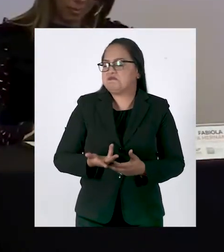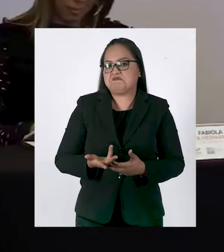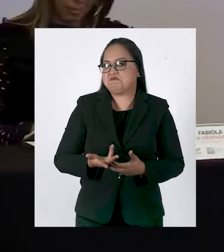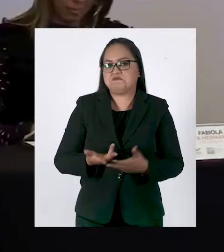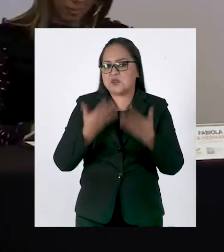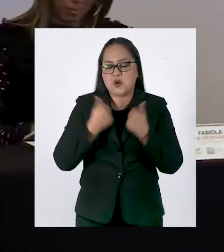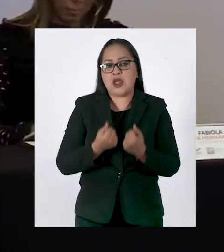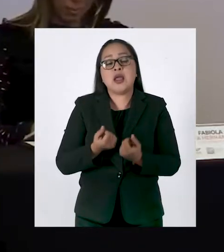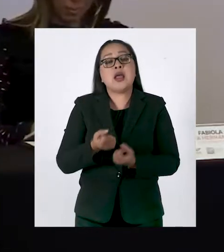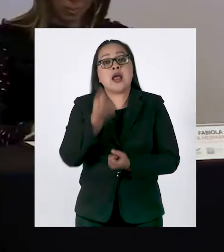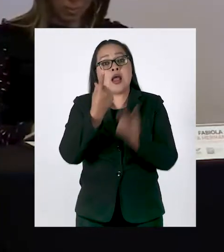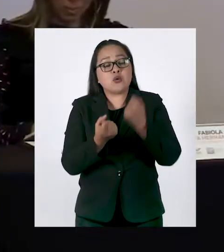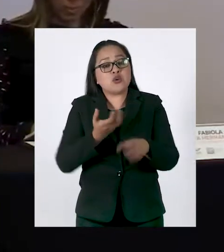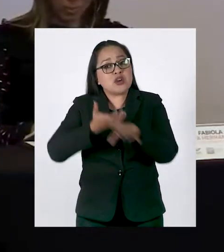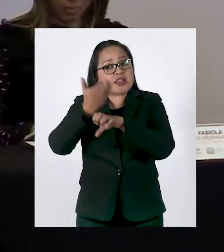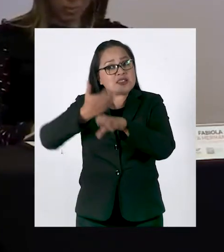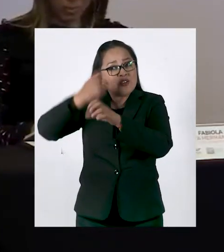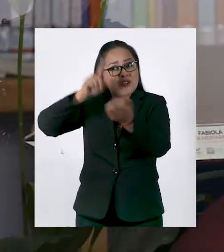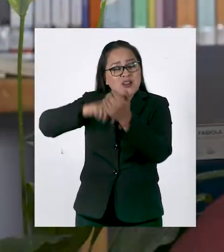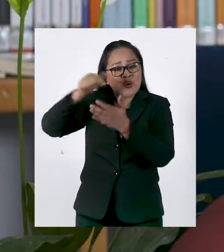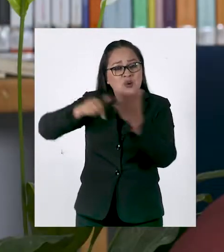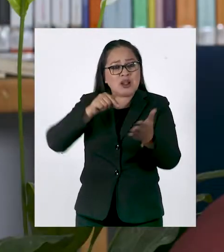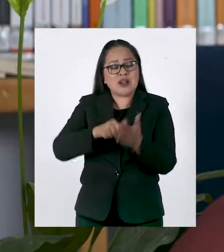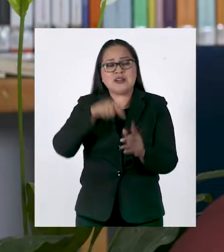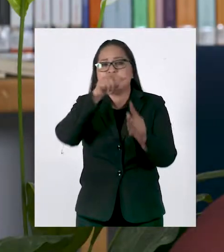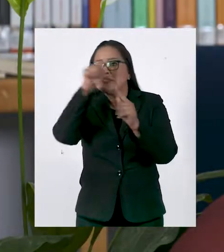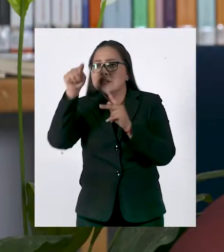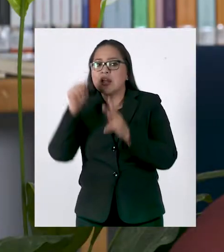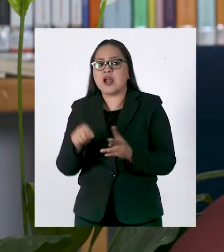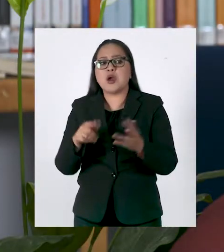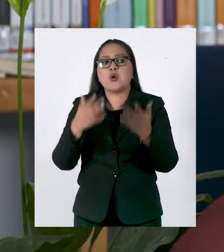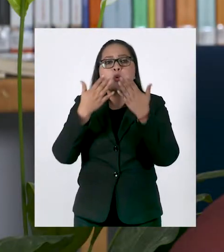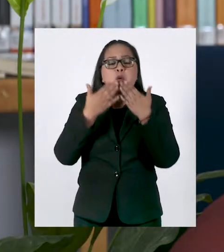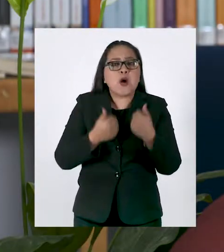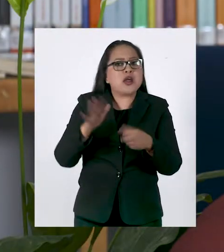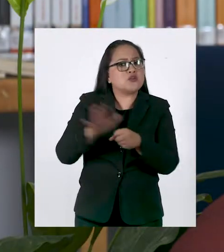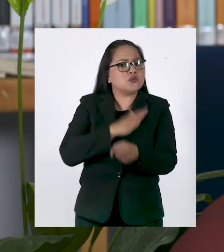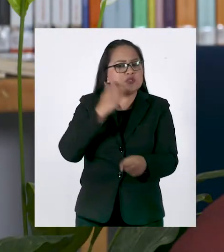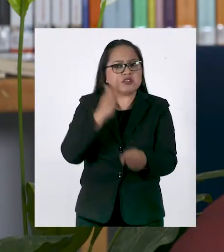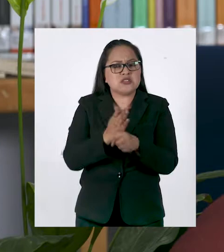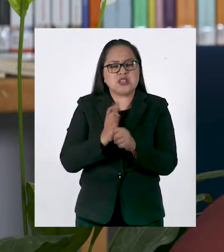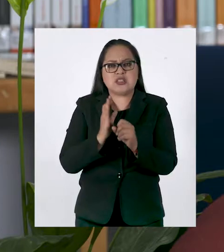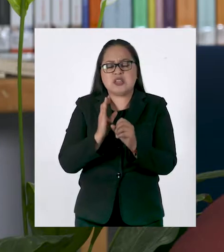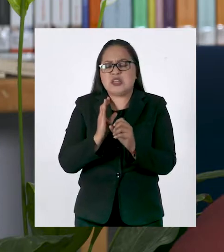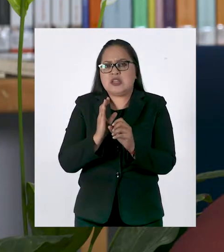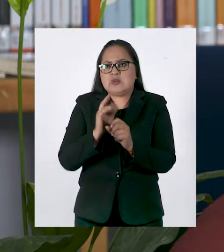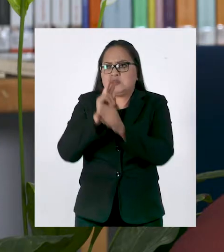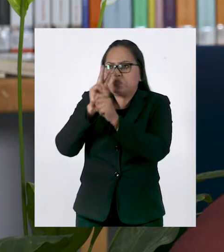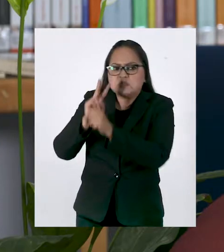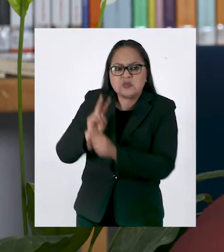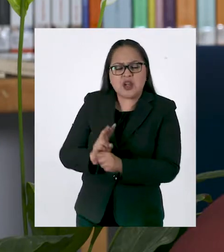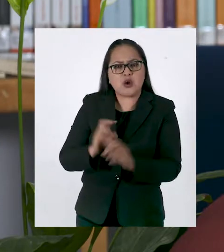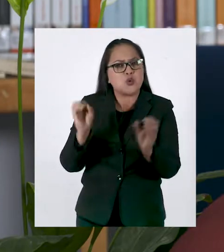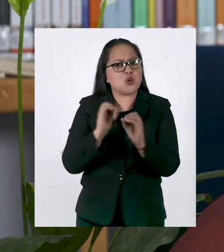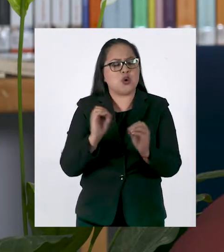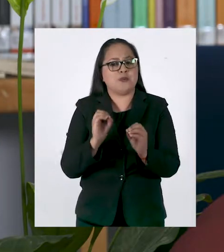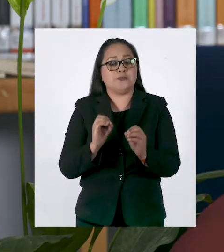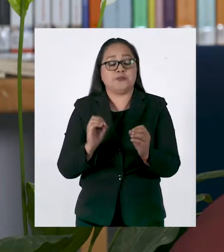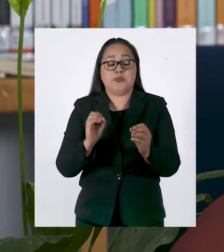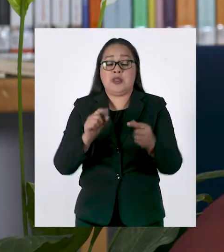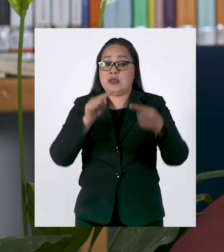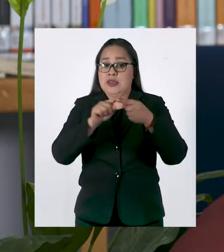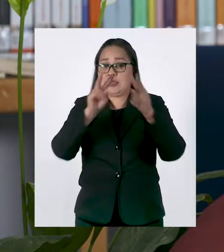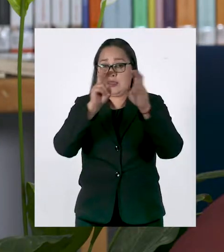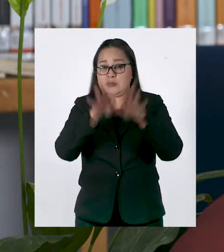Tenemos entidades federativas con zonas en las cuales no hay la presencia suficiente y del gobierno federal. Entonces la